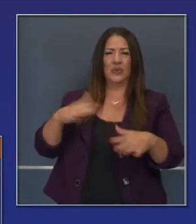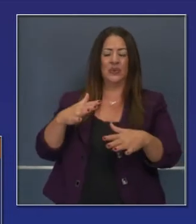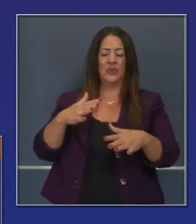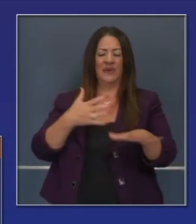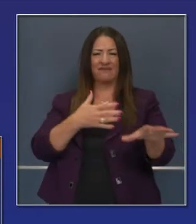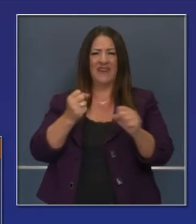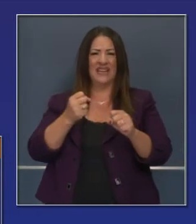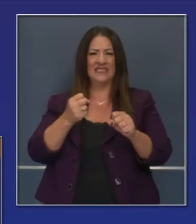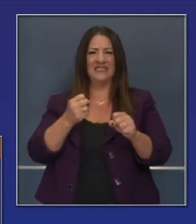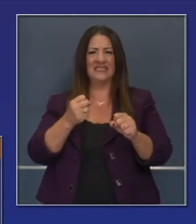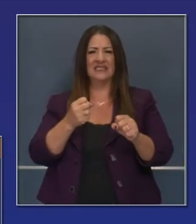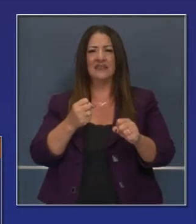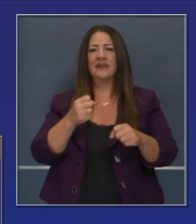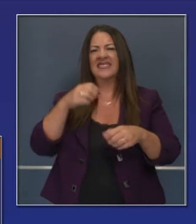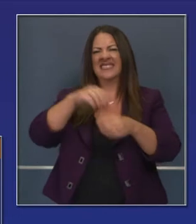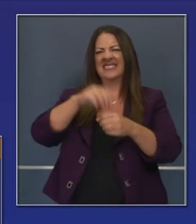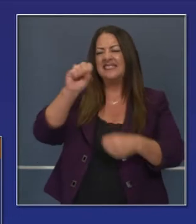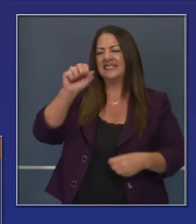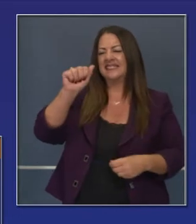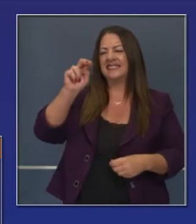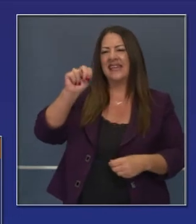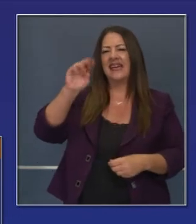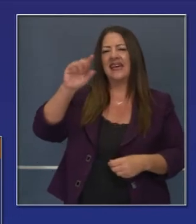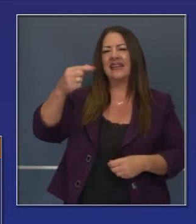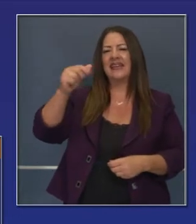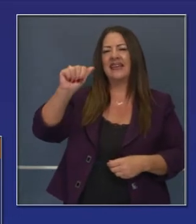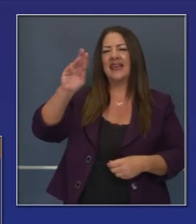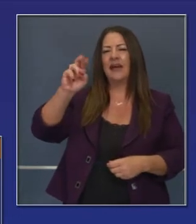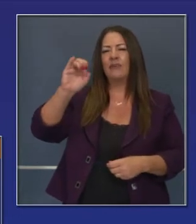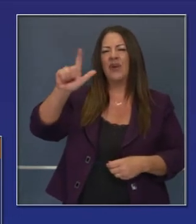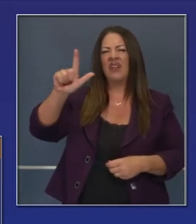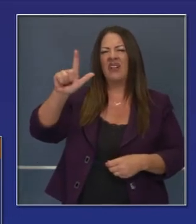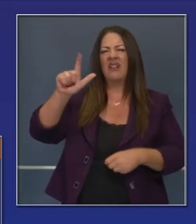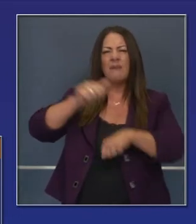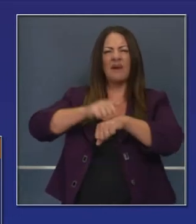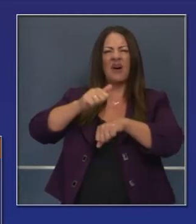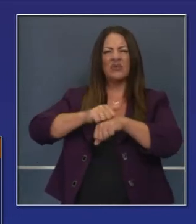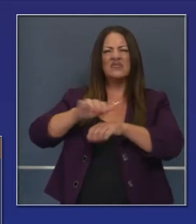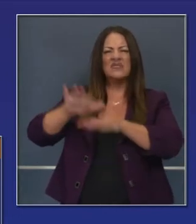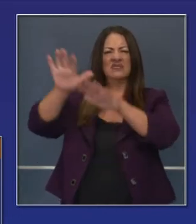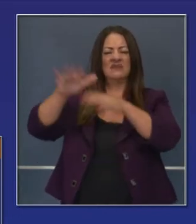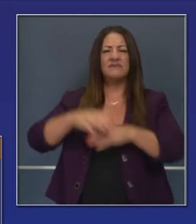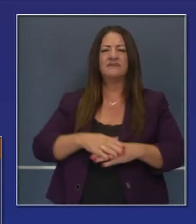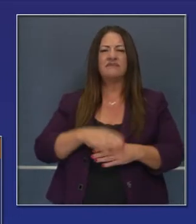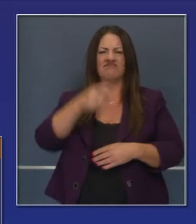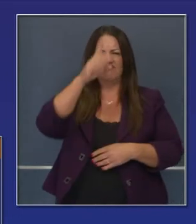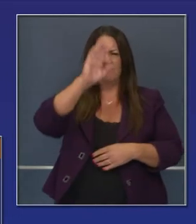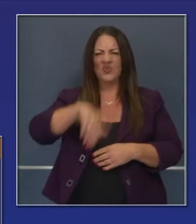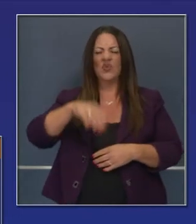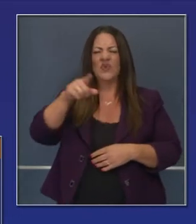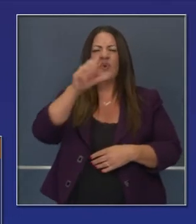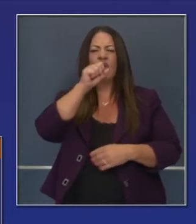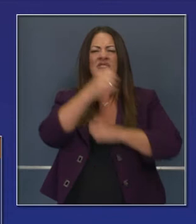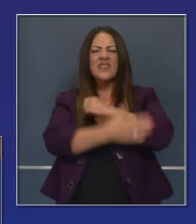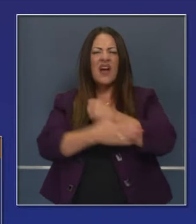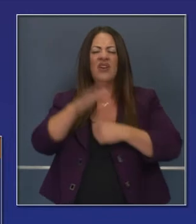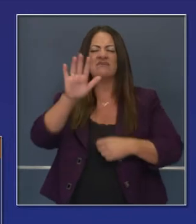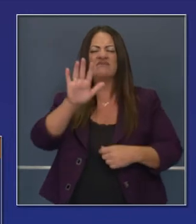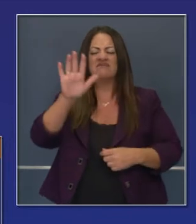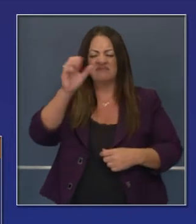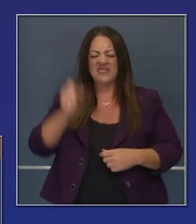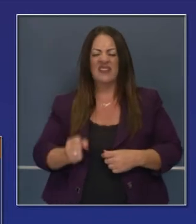96 millas por hora. Y aquellos de ustedes en el condado de Orange conocen bien los fuertes vientos que han